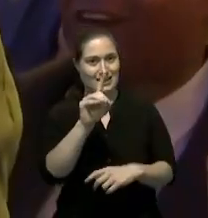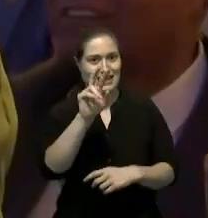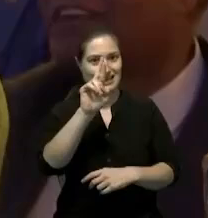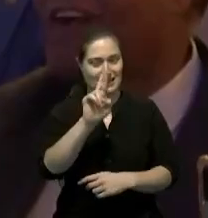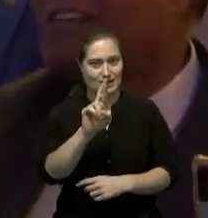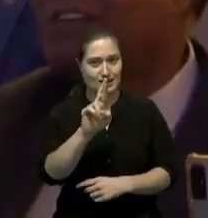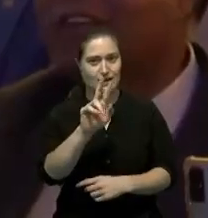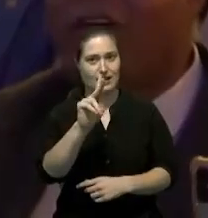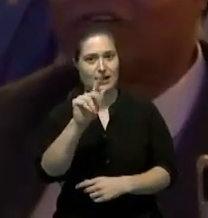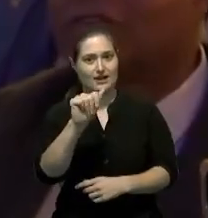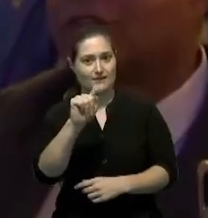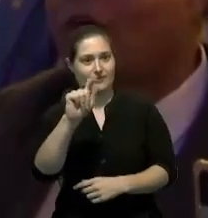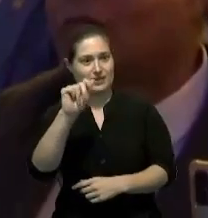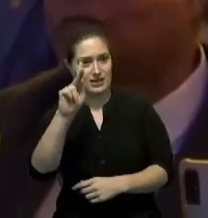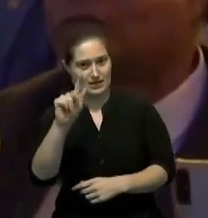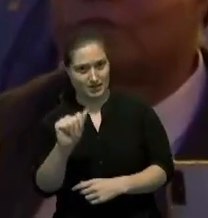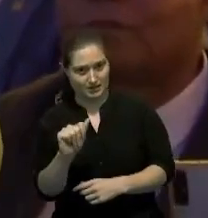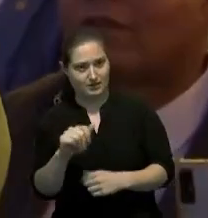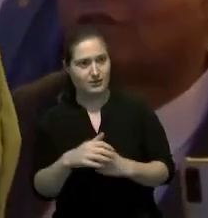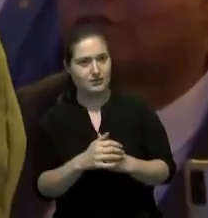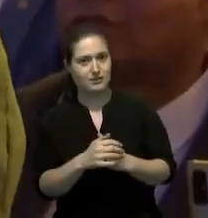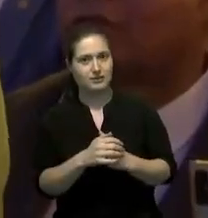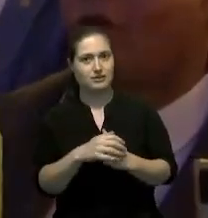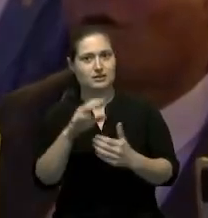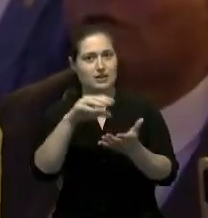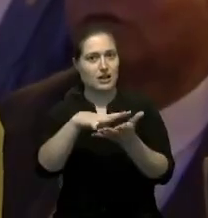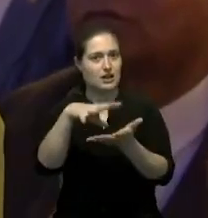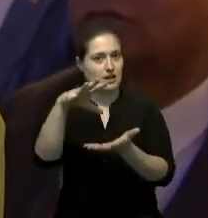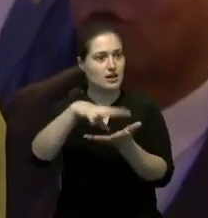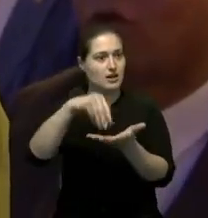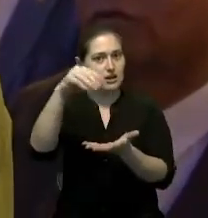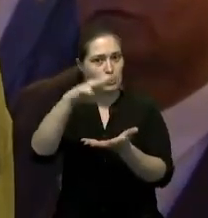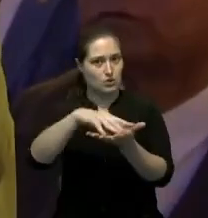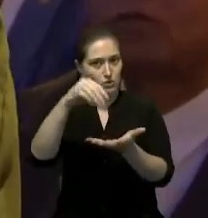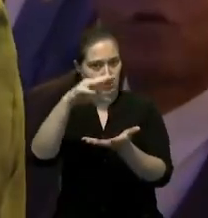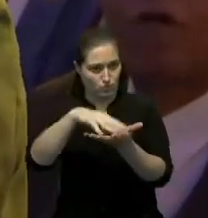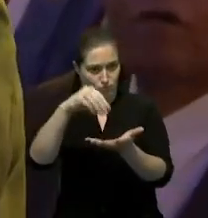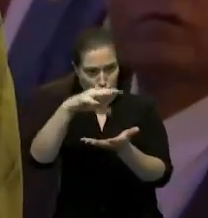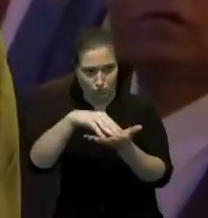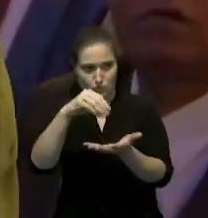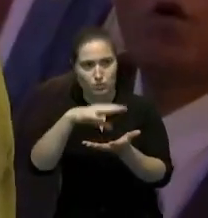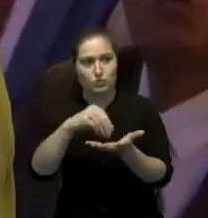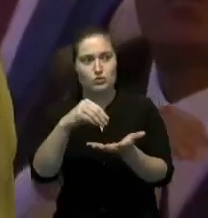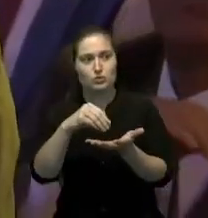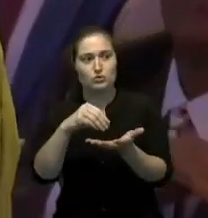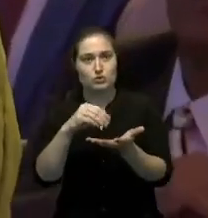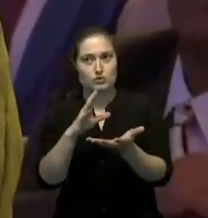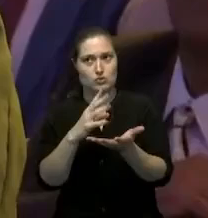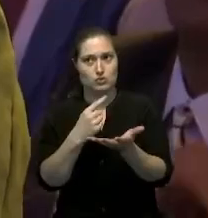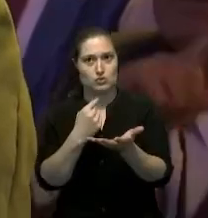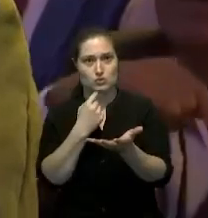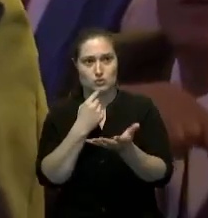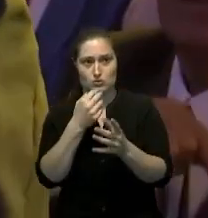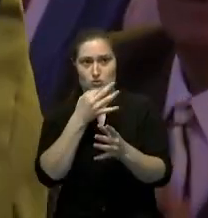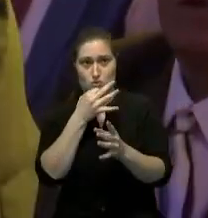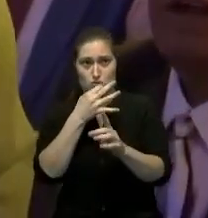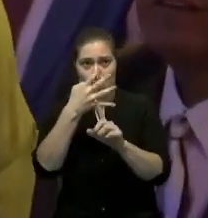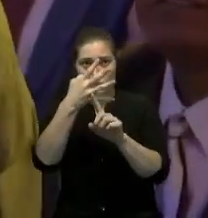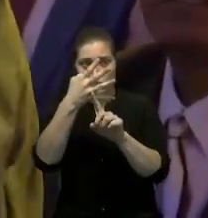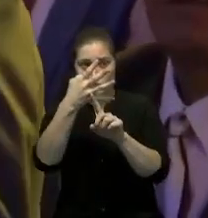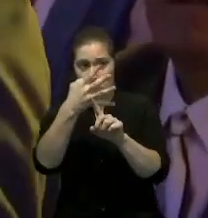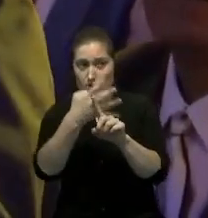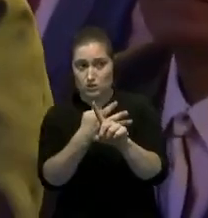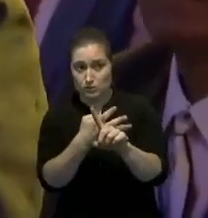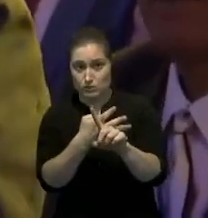desgrava el arroz estamos a ley de cuatro meses para que eso ocurra los